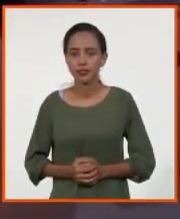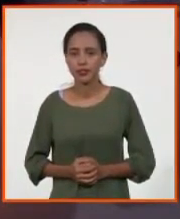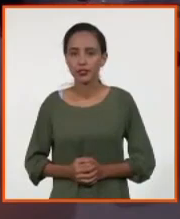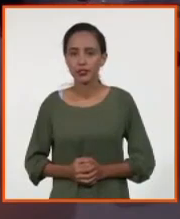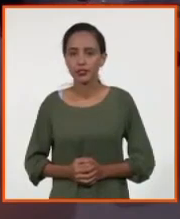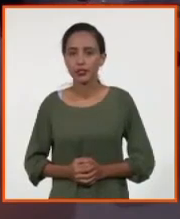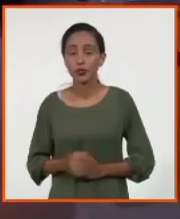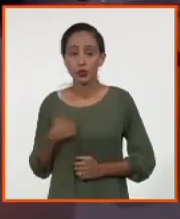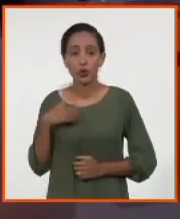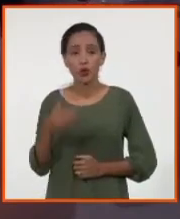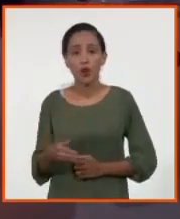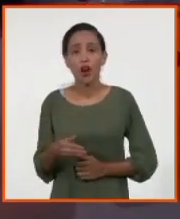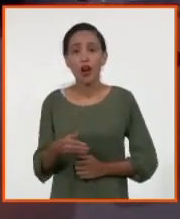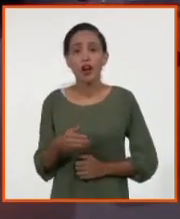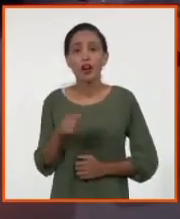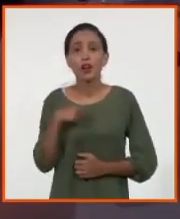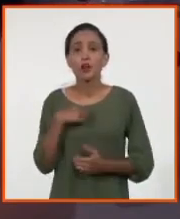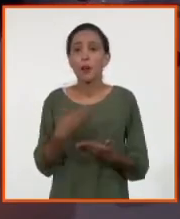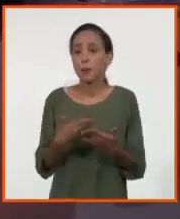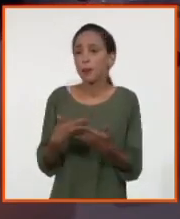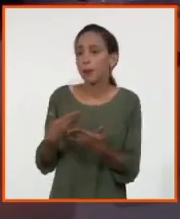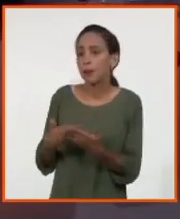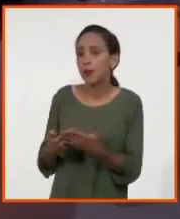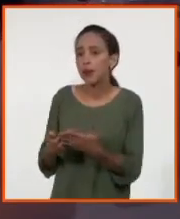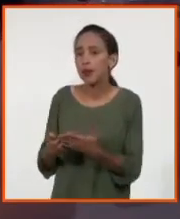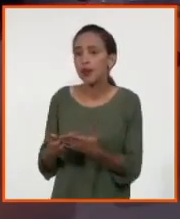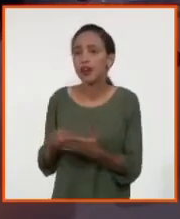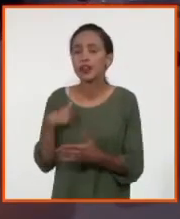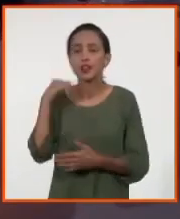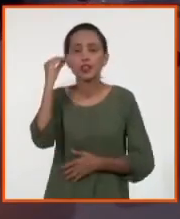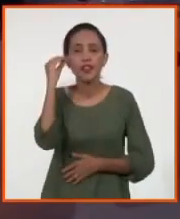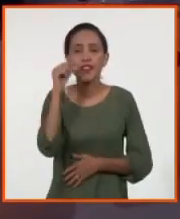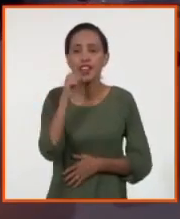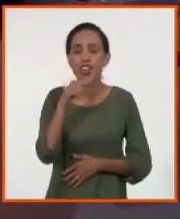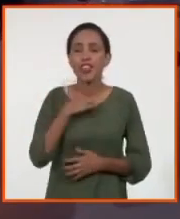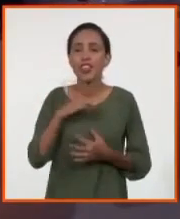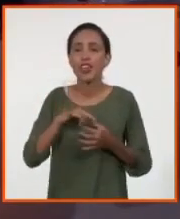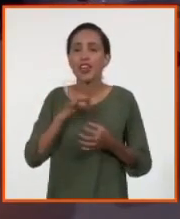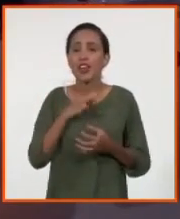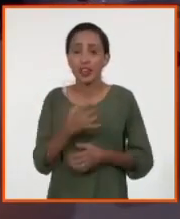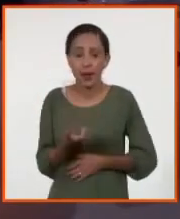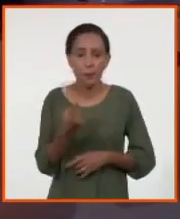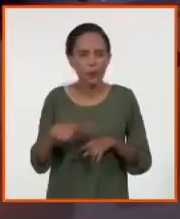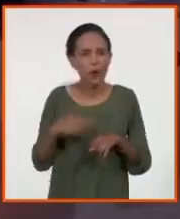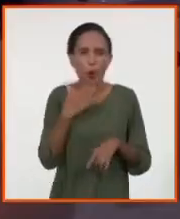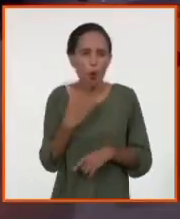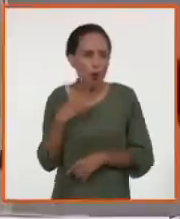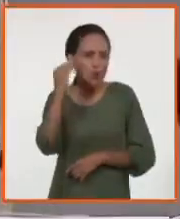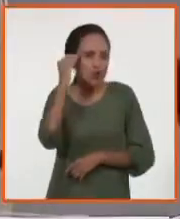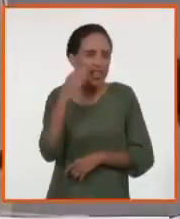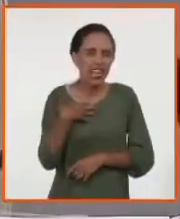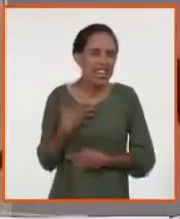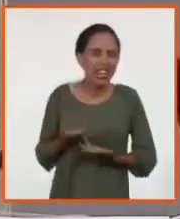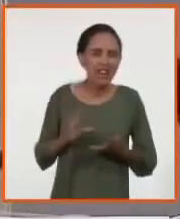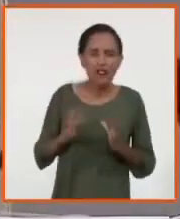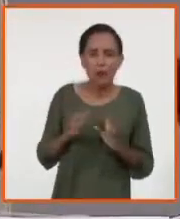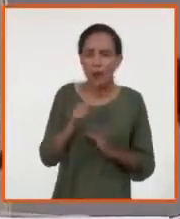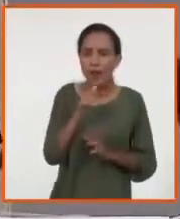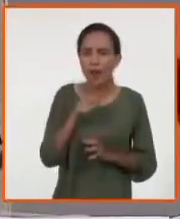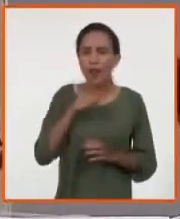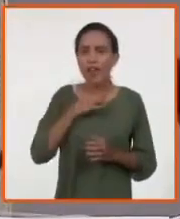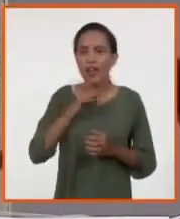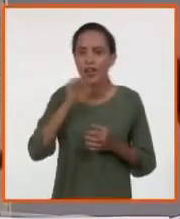análisis, y si se mueven las plaquetas, no sé qué, uno sabe que tiene dengue. Pero ¿cómo saber qué tipo de dengue? Exactamente. Bueno, el diagnóstico de laboratorio